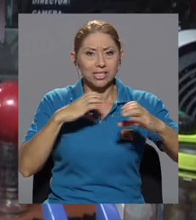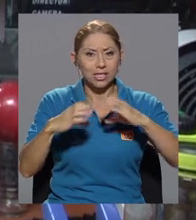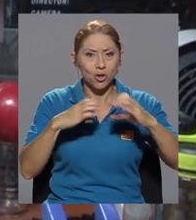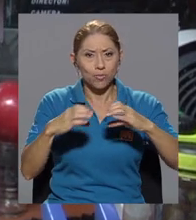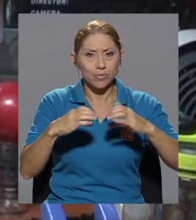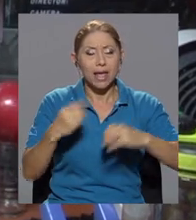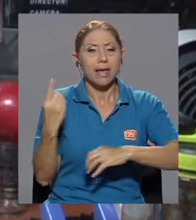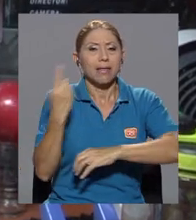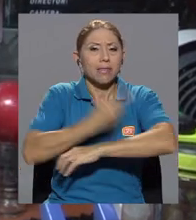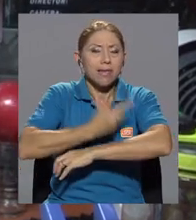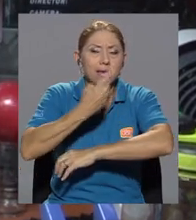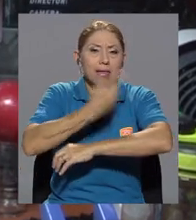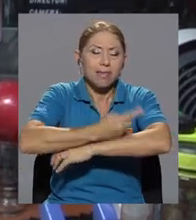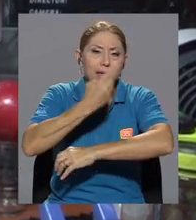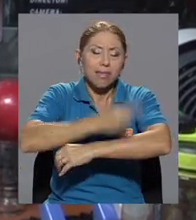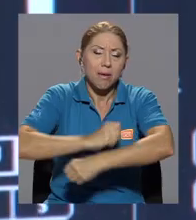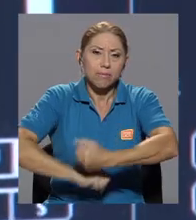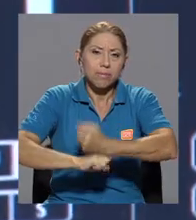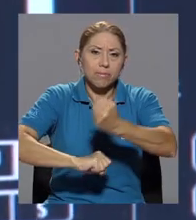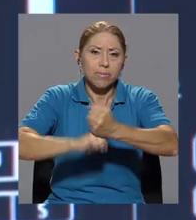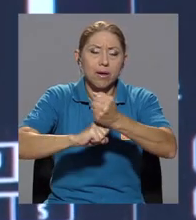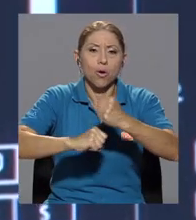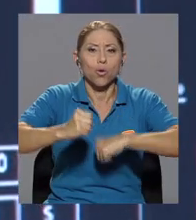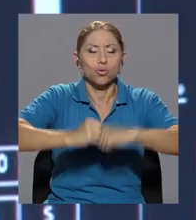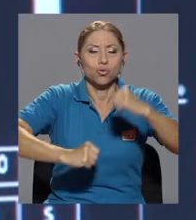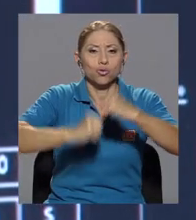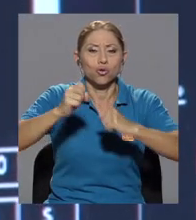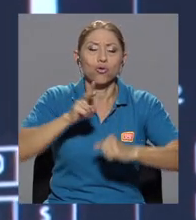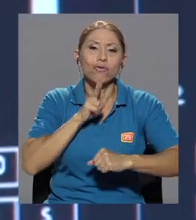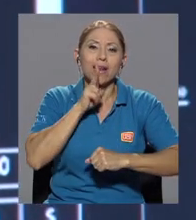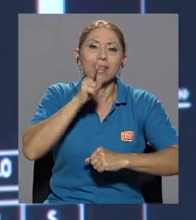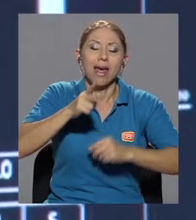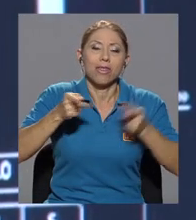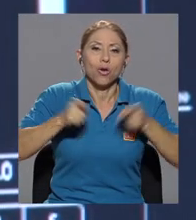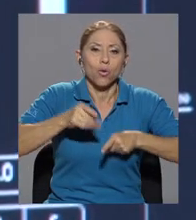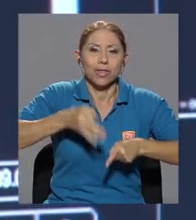aportan cada día en la construcción de la realidad cotidiana de la sociedad.